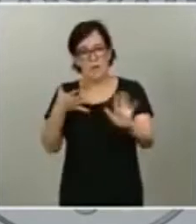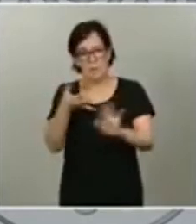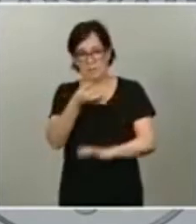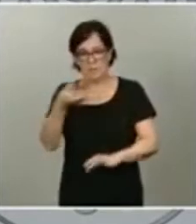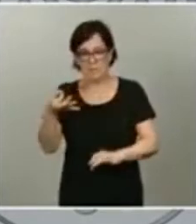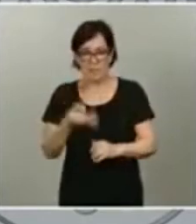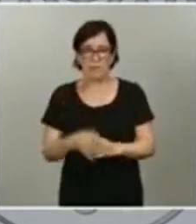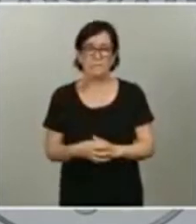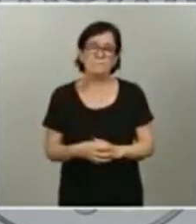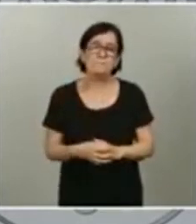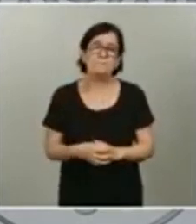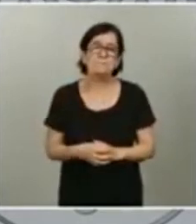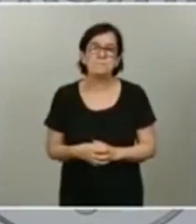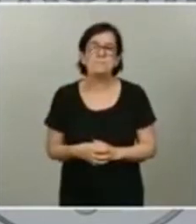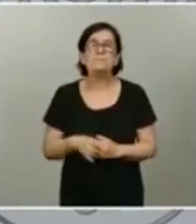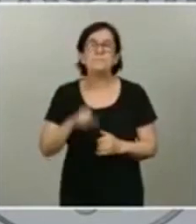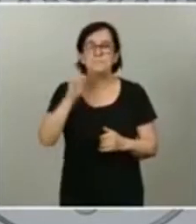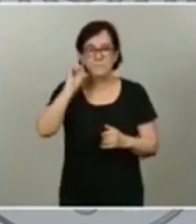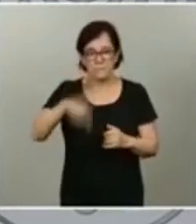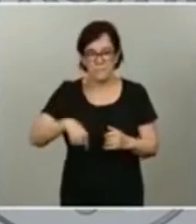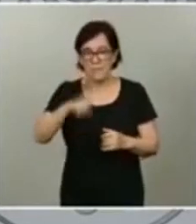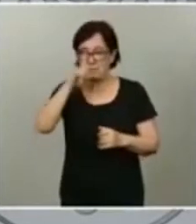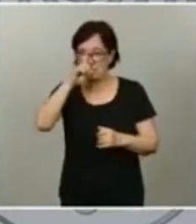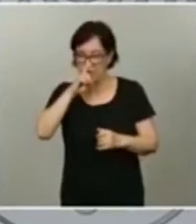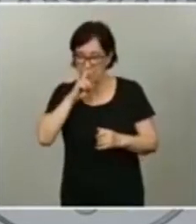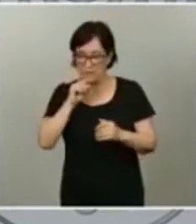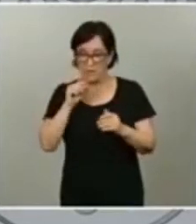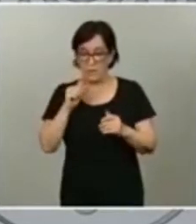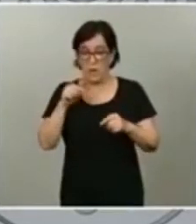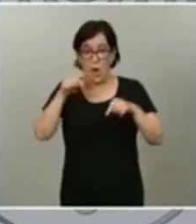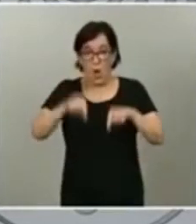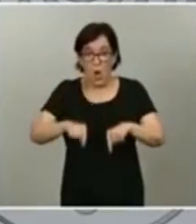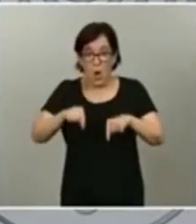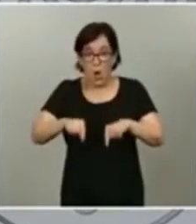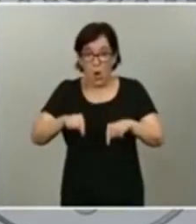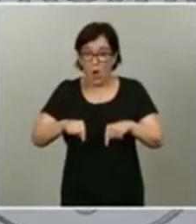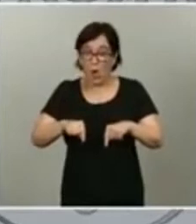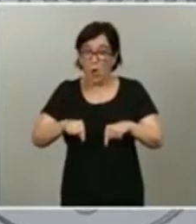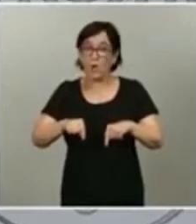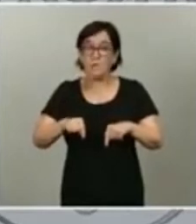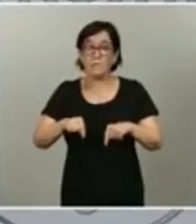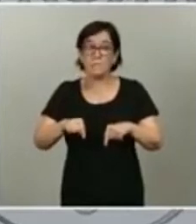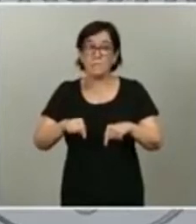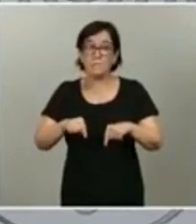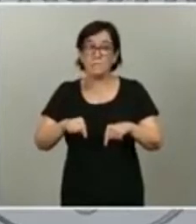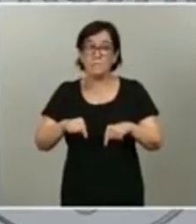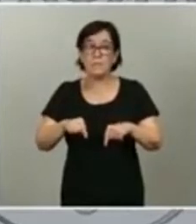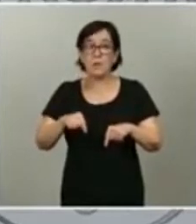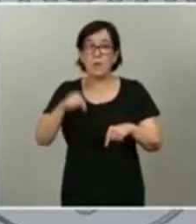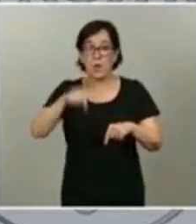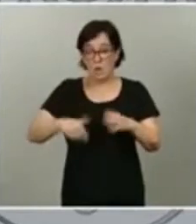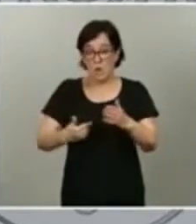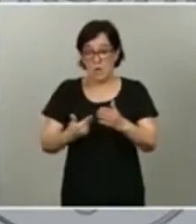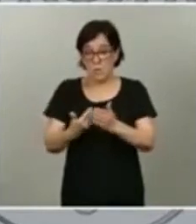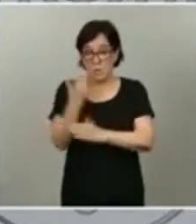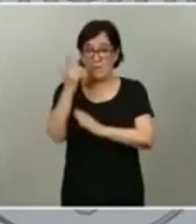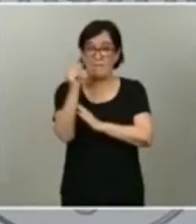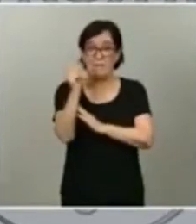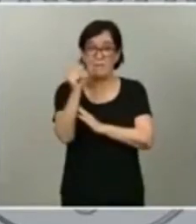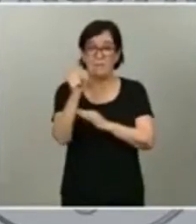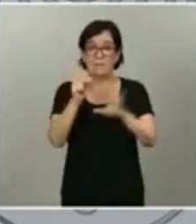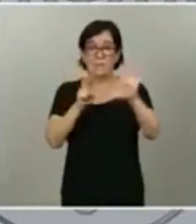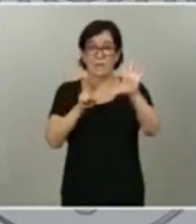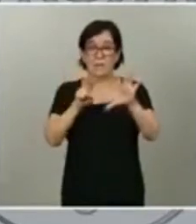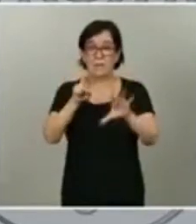En este punto también quiero recordarles que en el día de hoy, esta misma mañana del viernes, 74.000